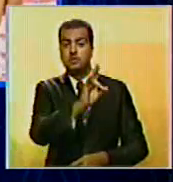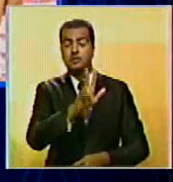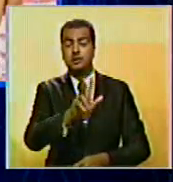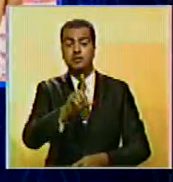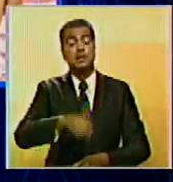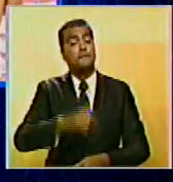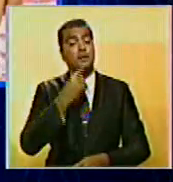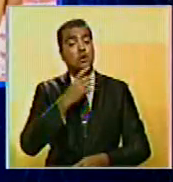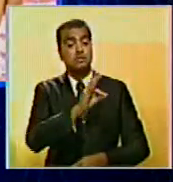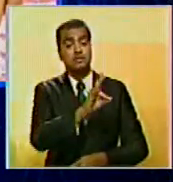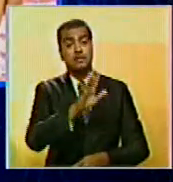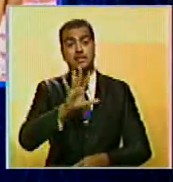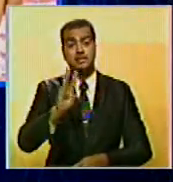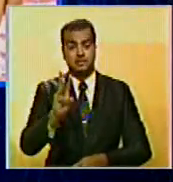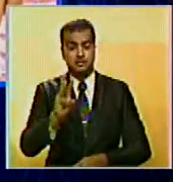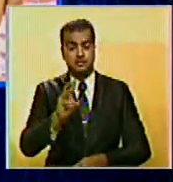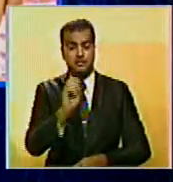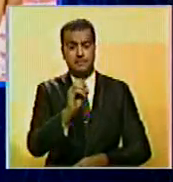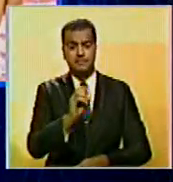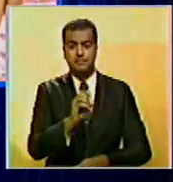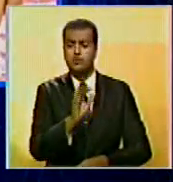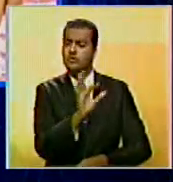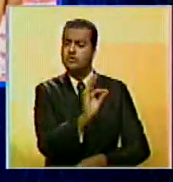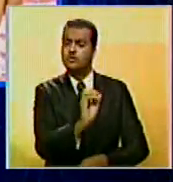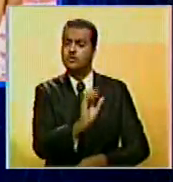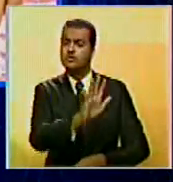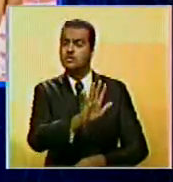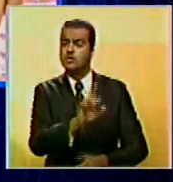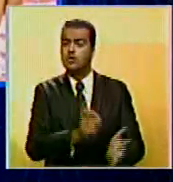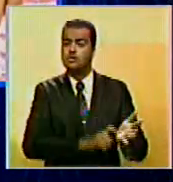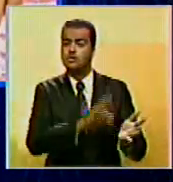y los de 76 unidades 905,75 bolívares.